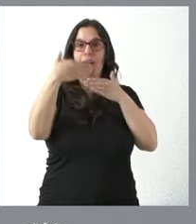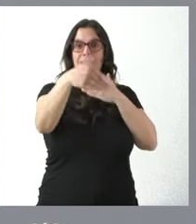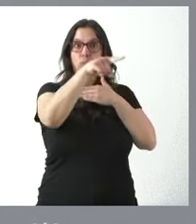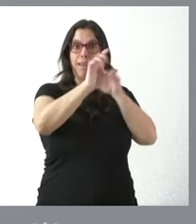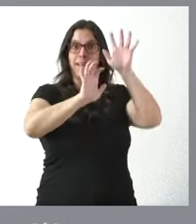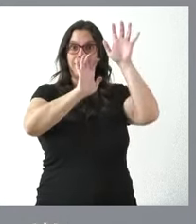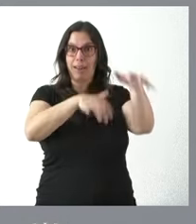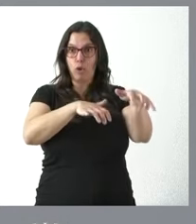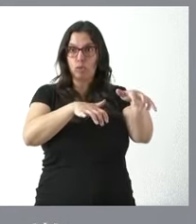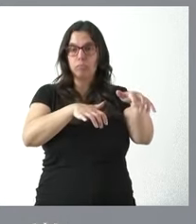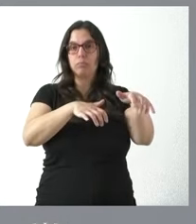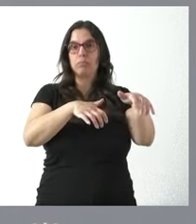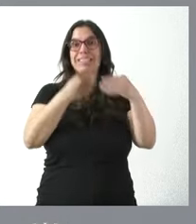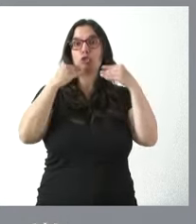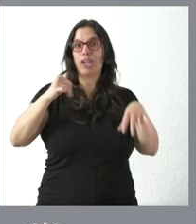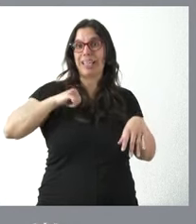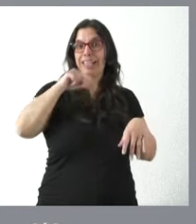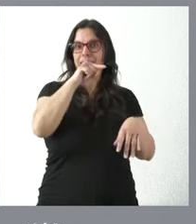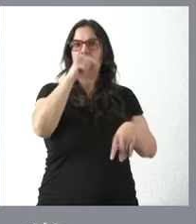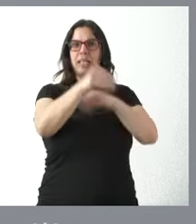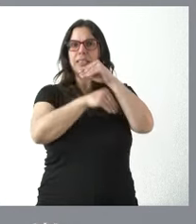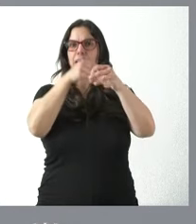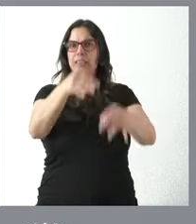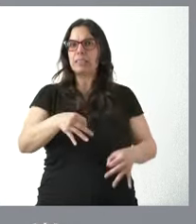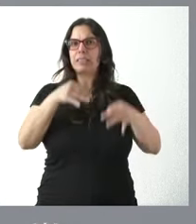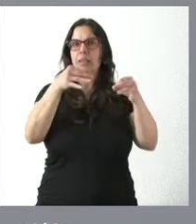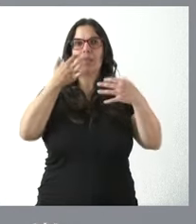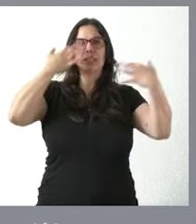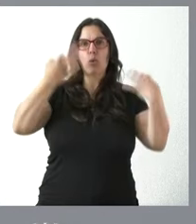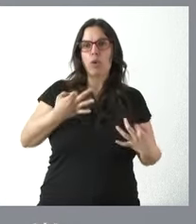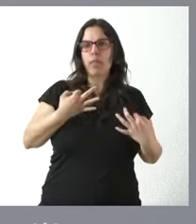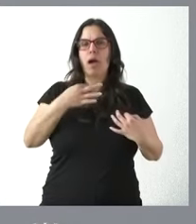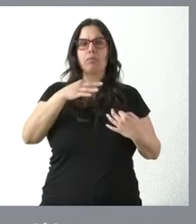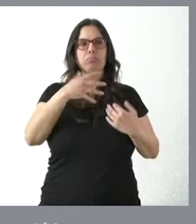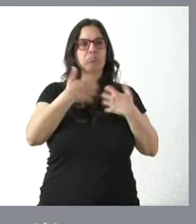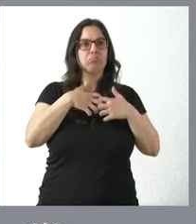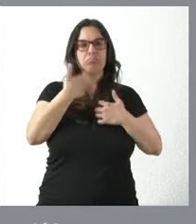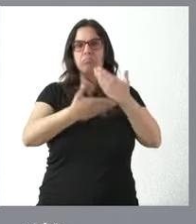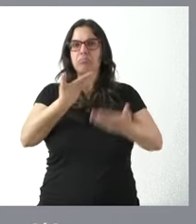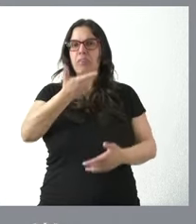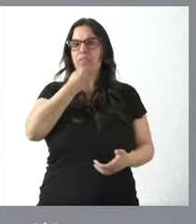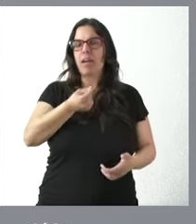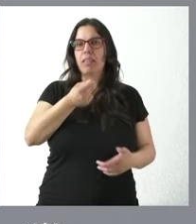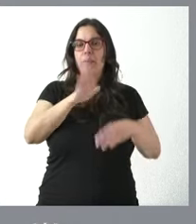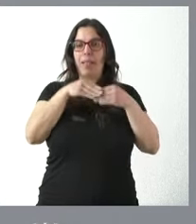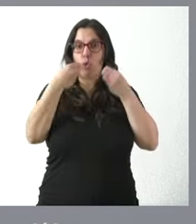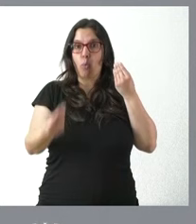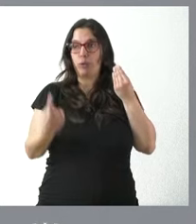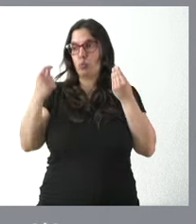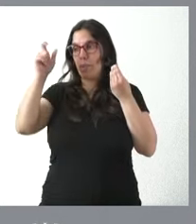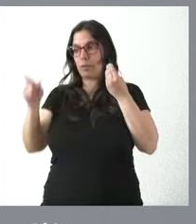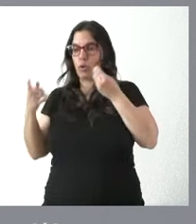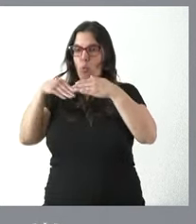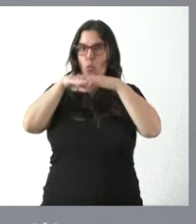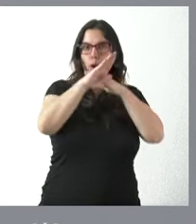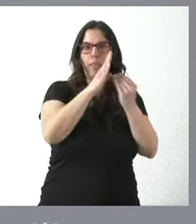de estos archivos clínicos, se lleven a cabo en todo momento de forma segura y funcional, de manera que los documentos de un ciudadano se guarden